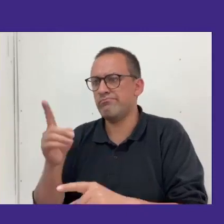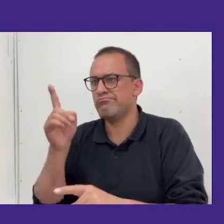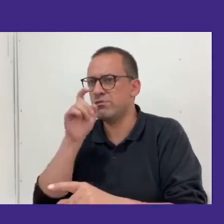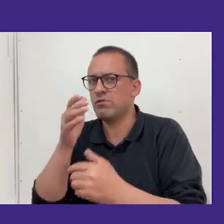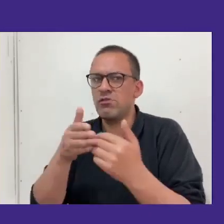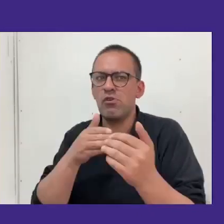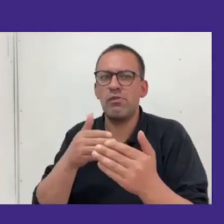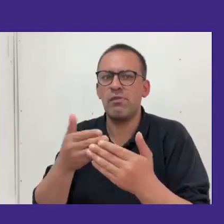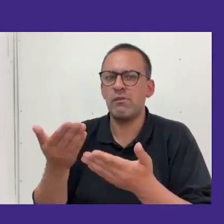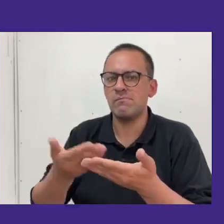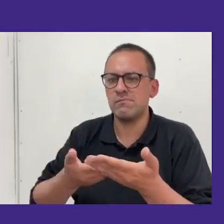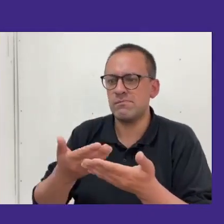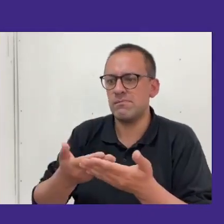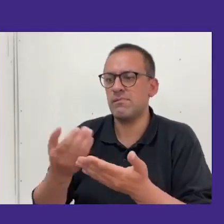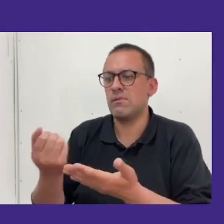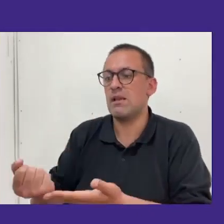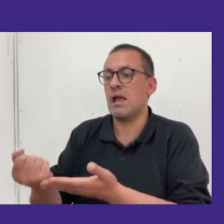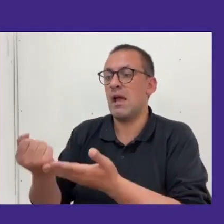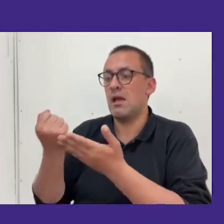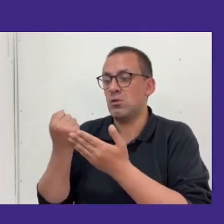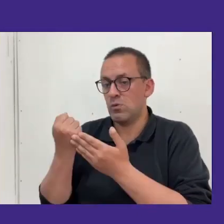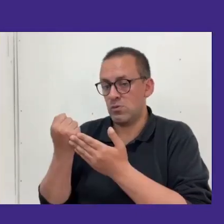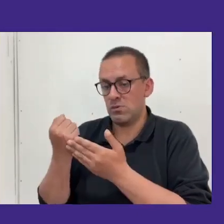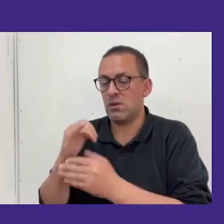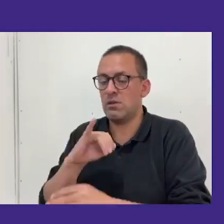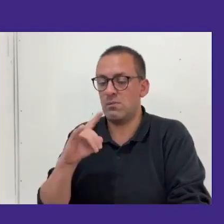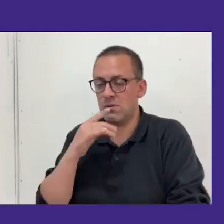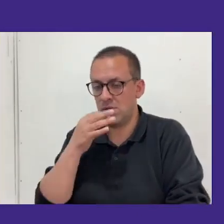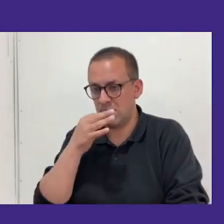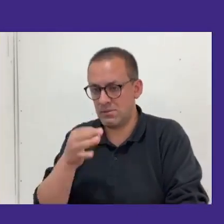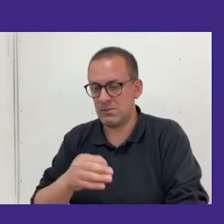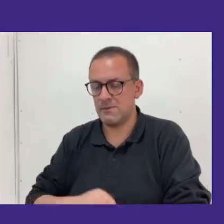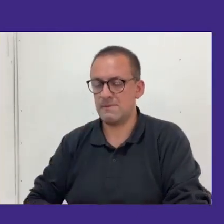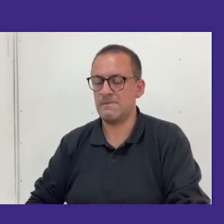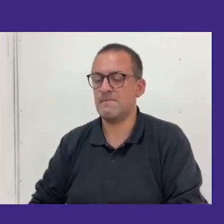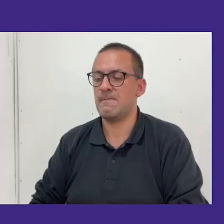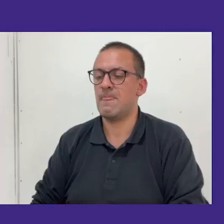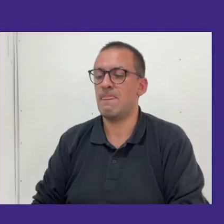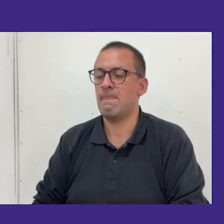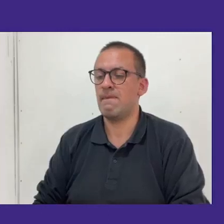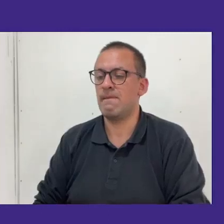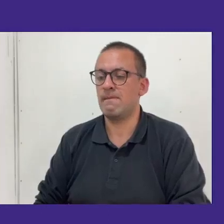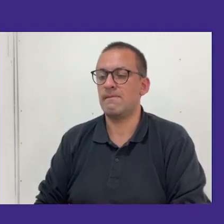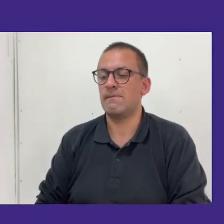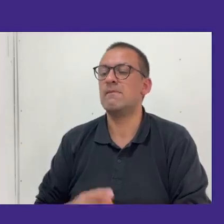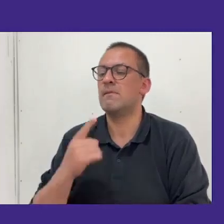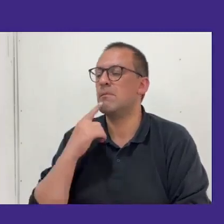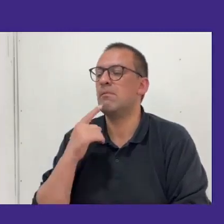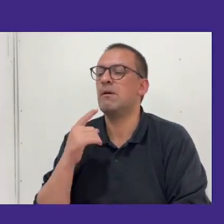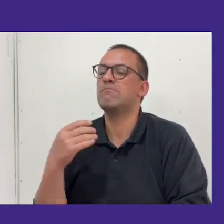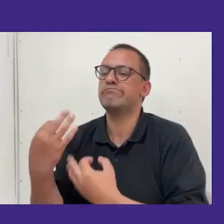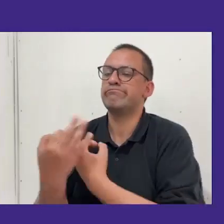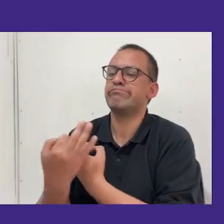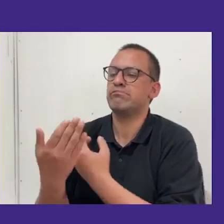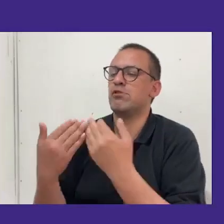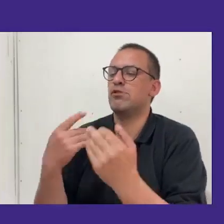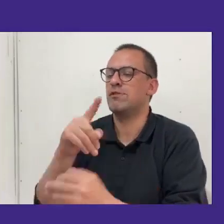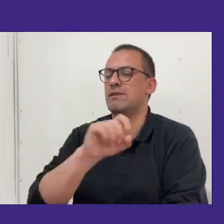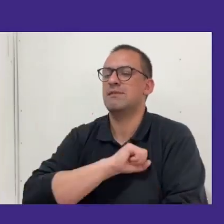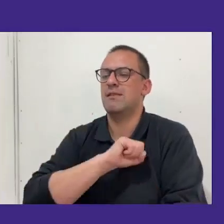difícil conseguir pero recibimos ayuda que es lo que vamos a colocar más adelante y orientación para poder hacerlo en Santiago.